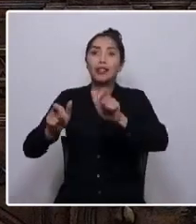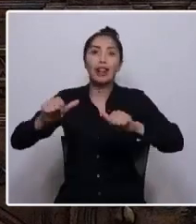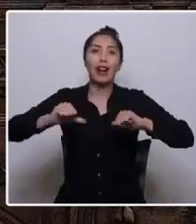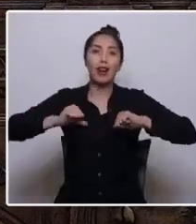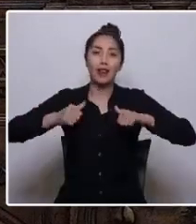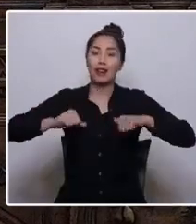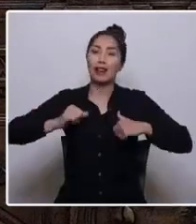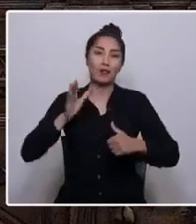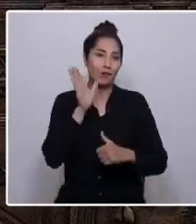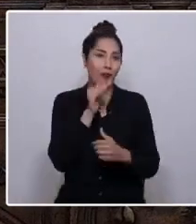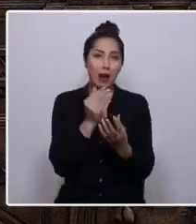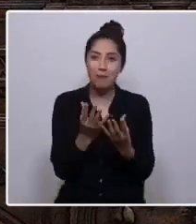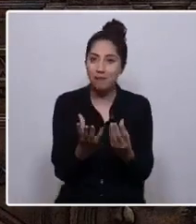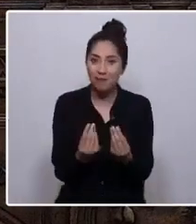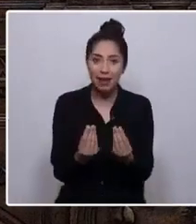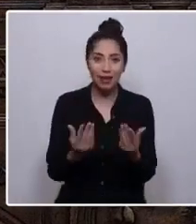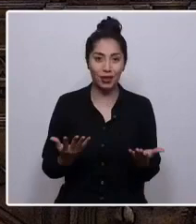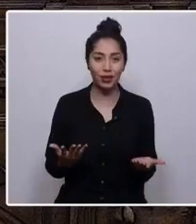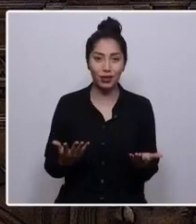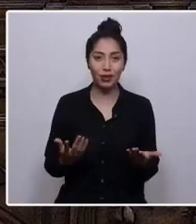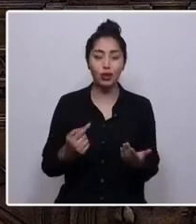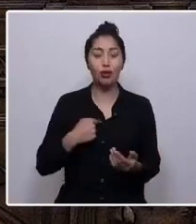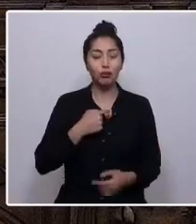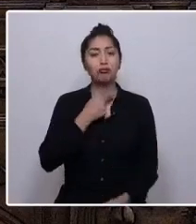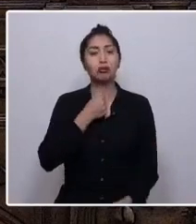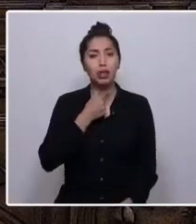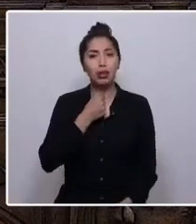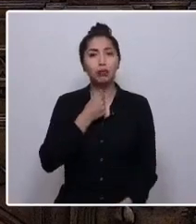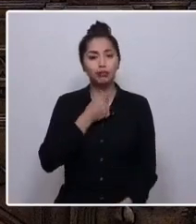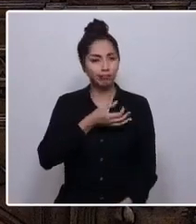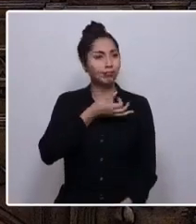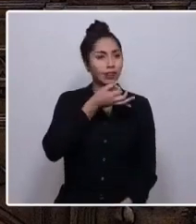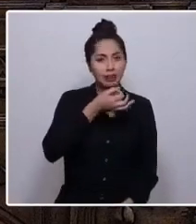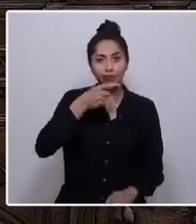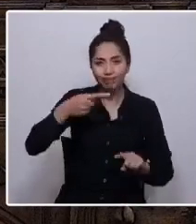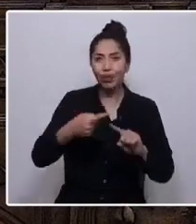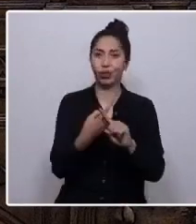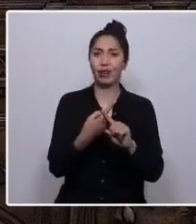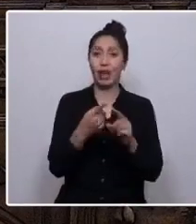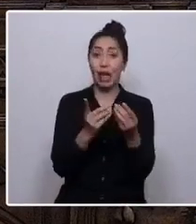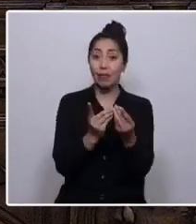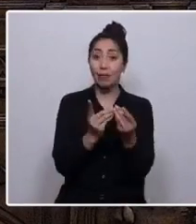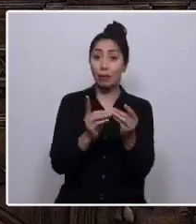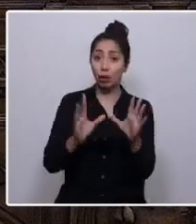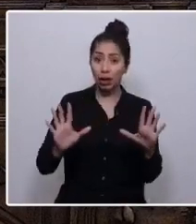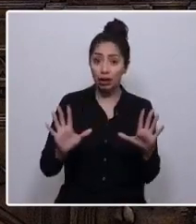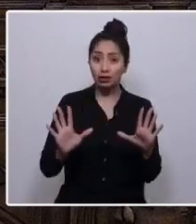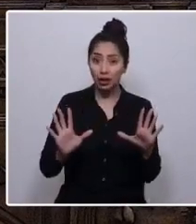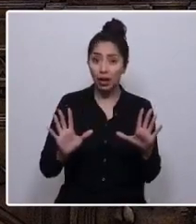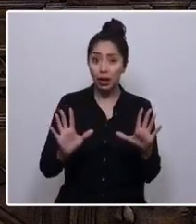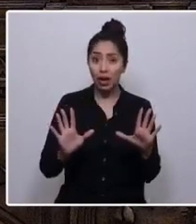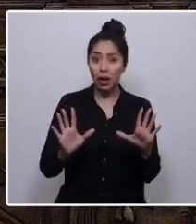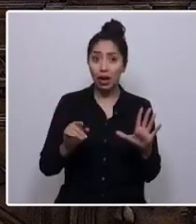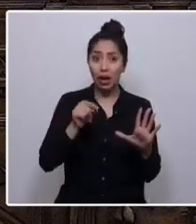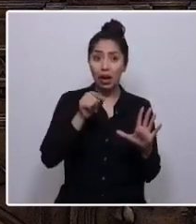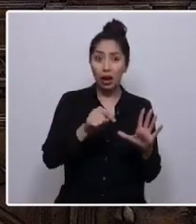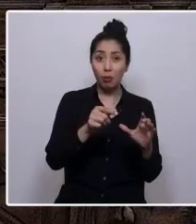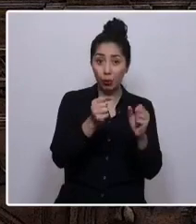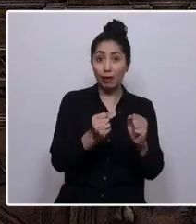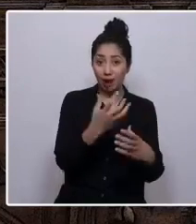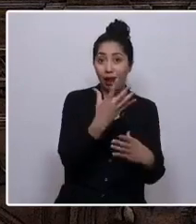quiero recalcarlo. La democracia no es indestructible.